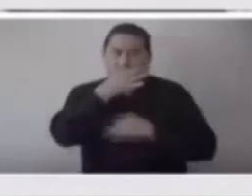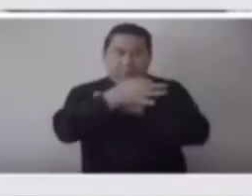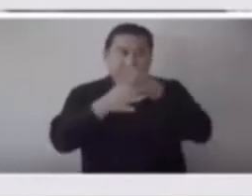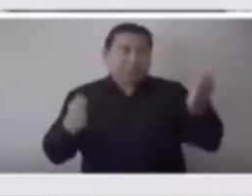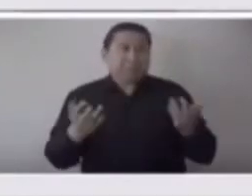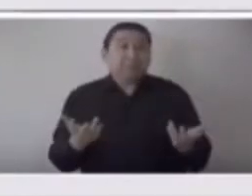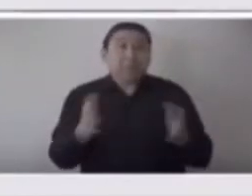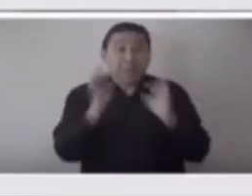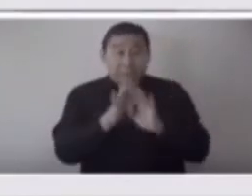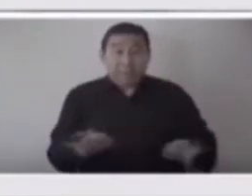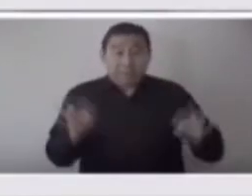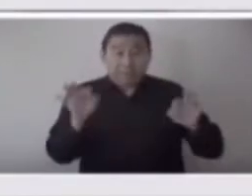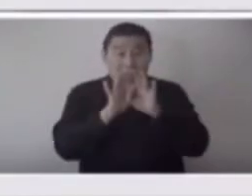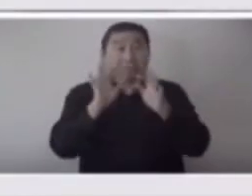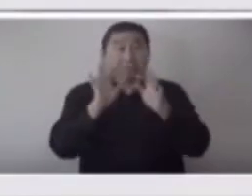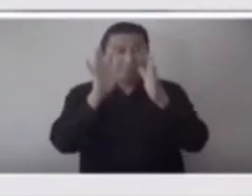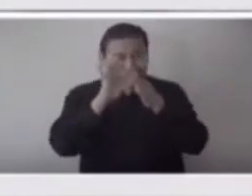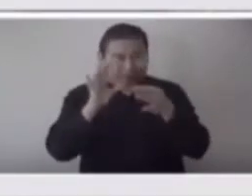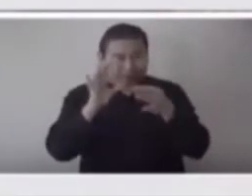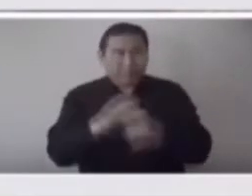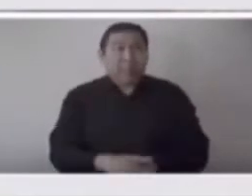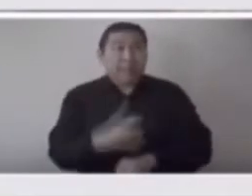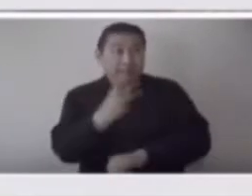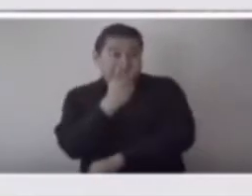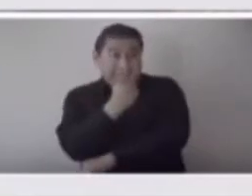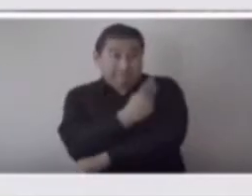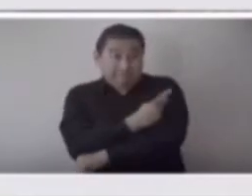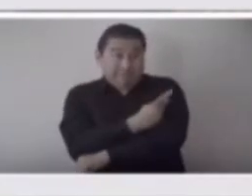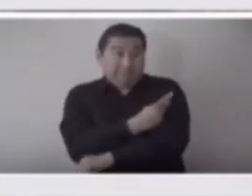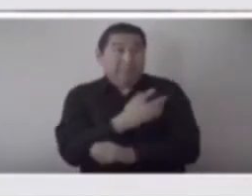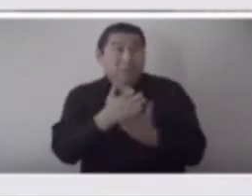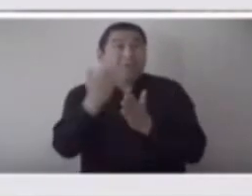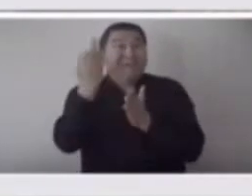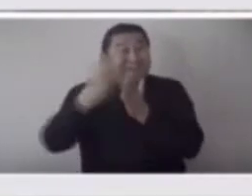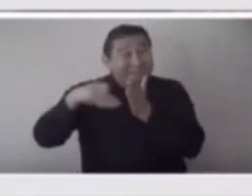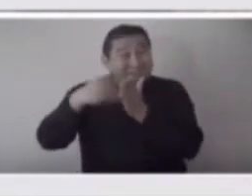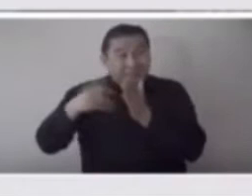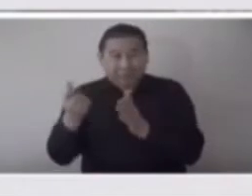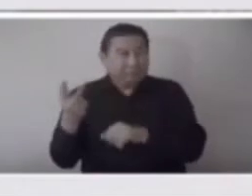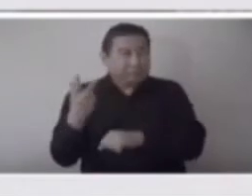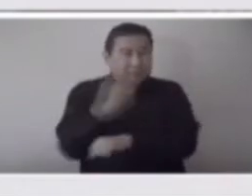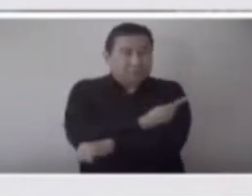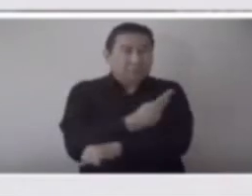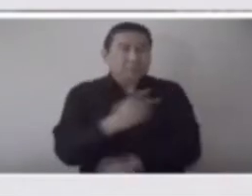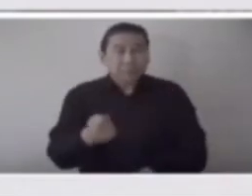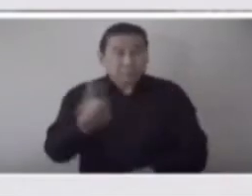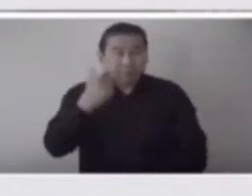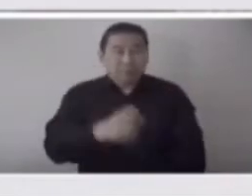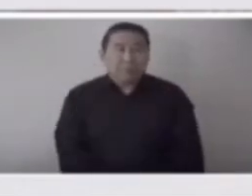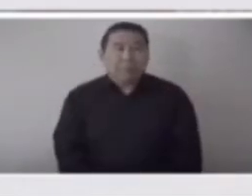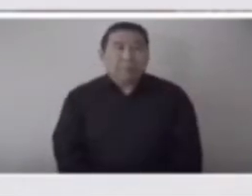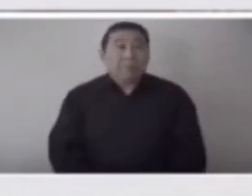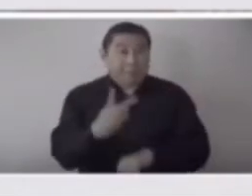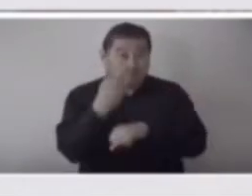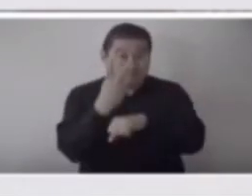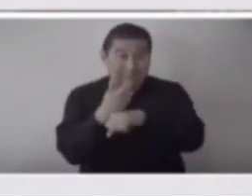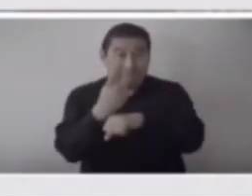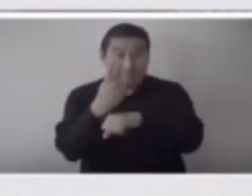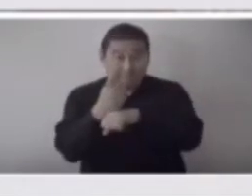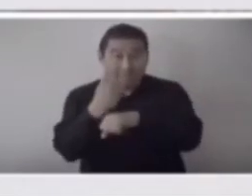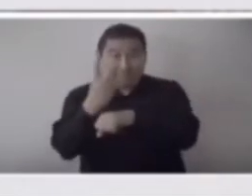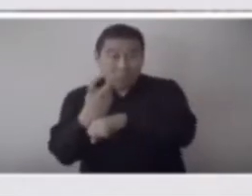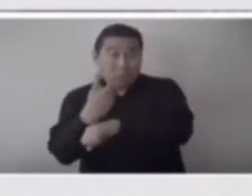Importante nada más mencionar que vacunación, rezagados en primera y segunda dosis de Pfizer,